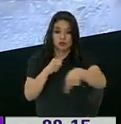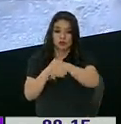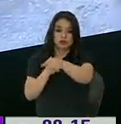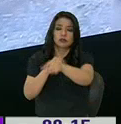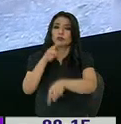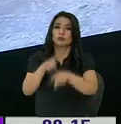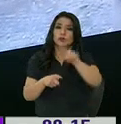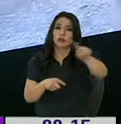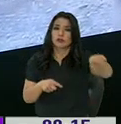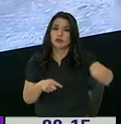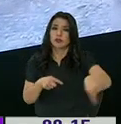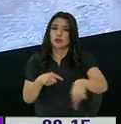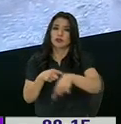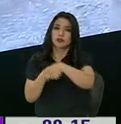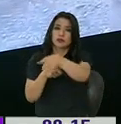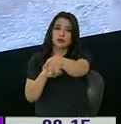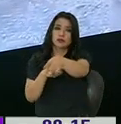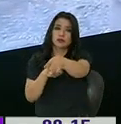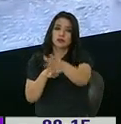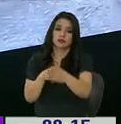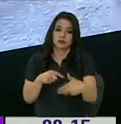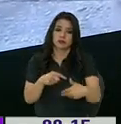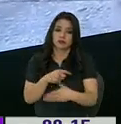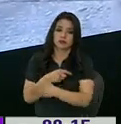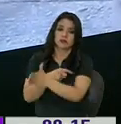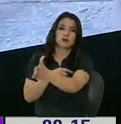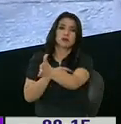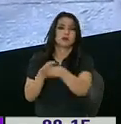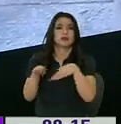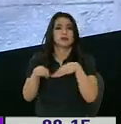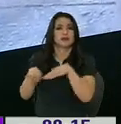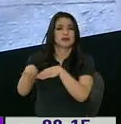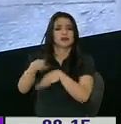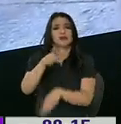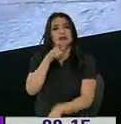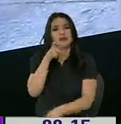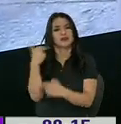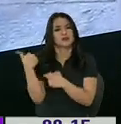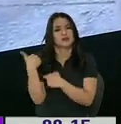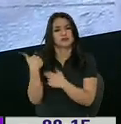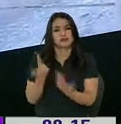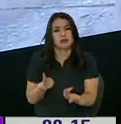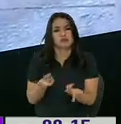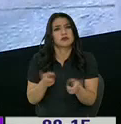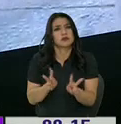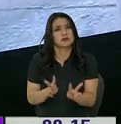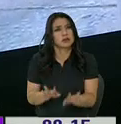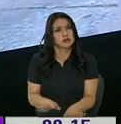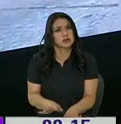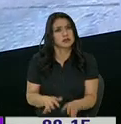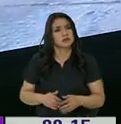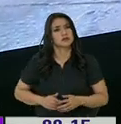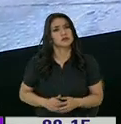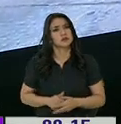contraflujo de la autopista de los Chillos, sino que le mandan por la vía congestionada. ¿De quién depende eso o también así se va a quedar?